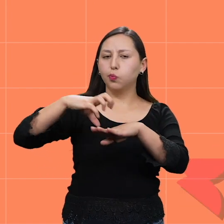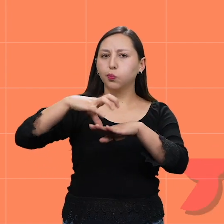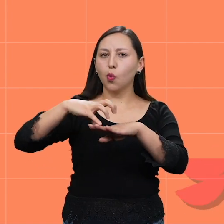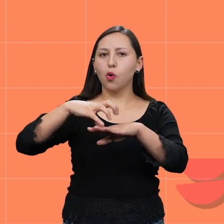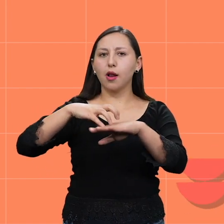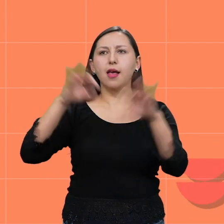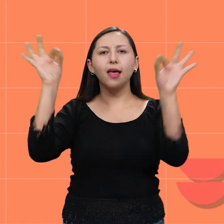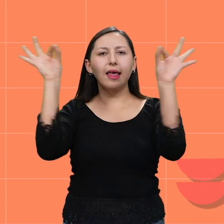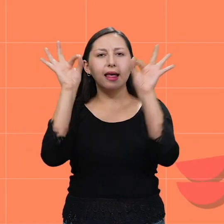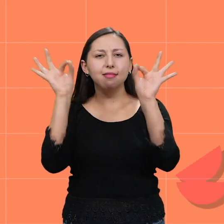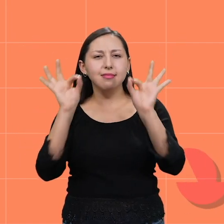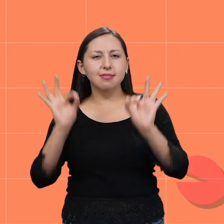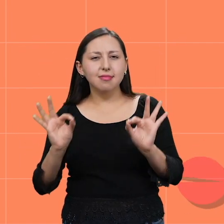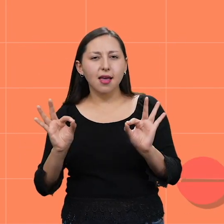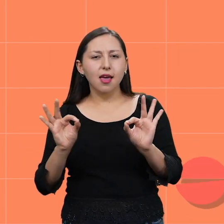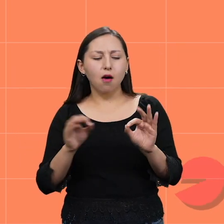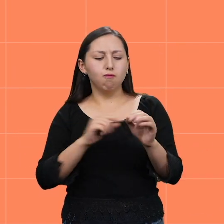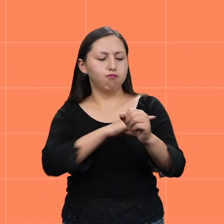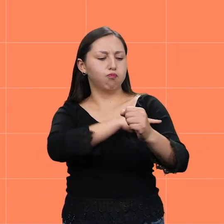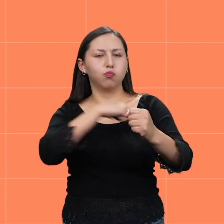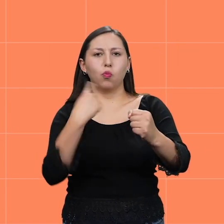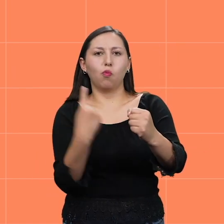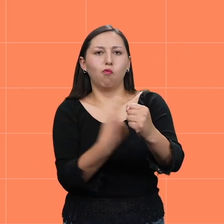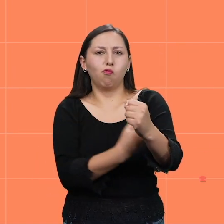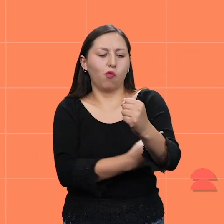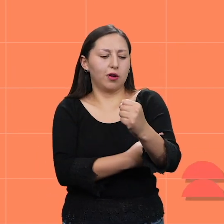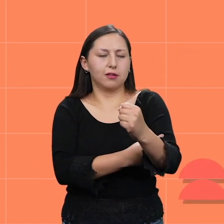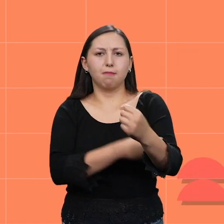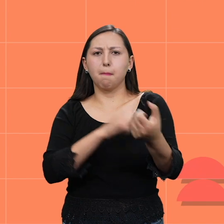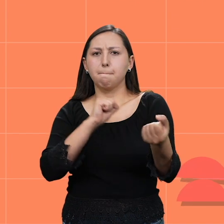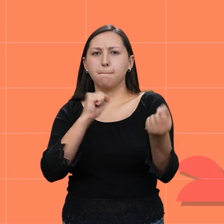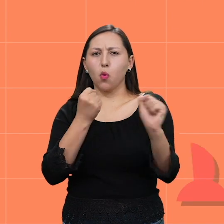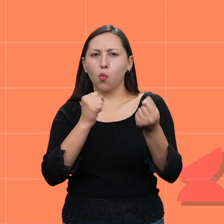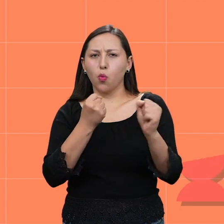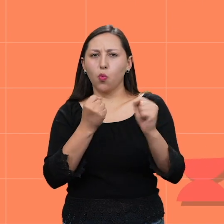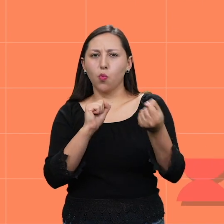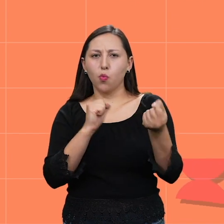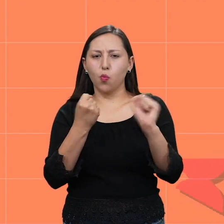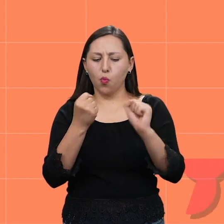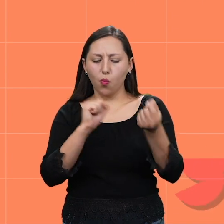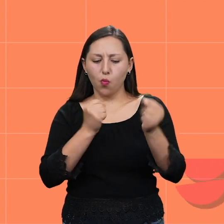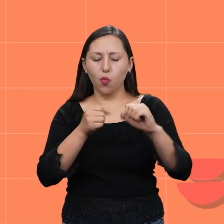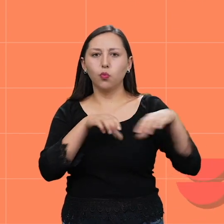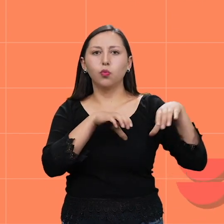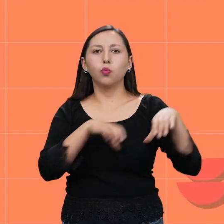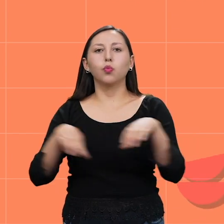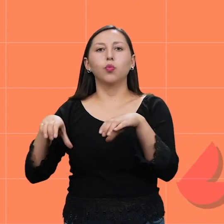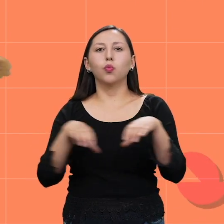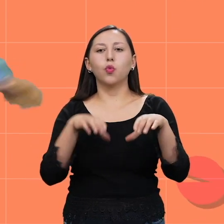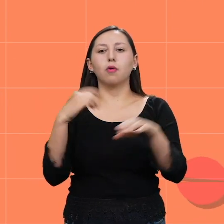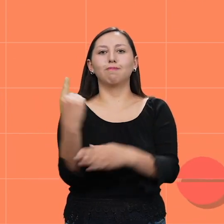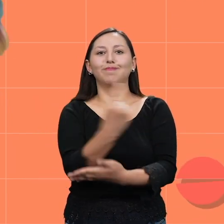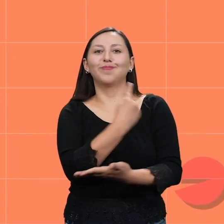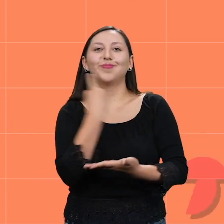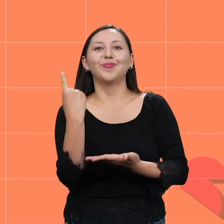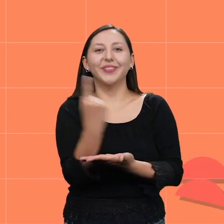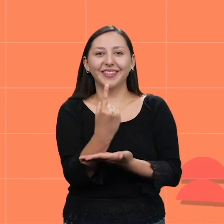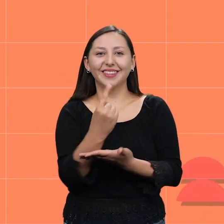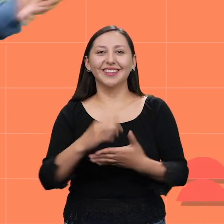fuerza o energía mecánica hacia las articulaciones, provocando que se muevan y que el cuerpo gire.